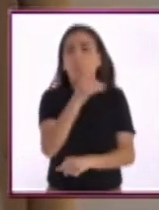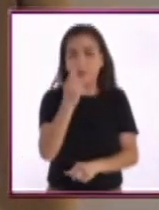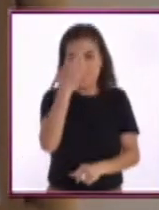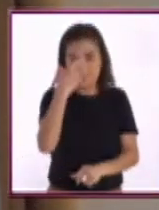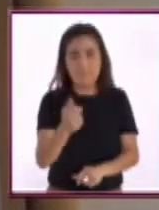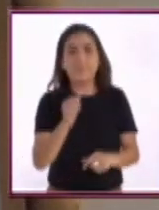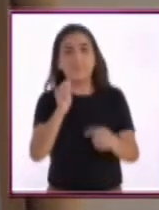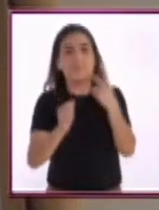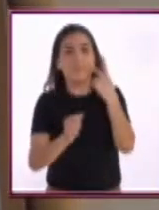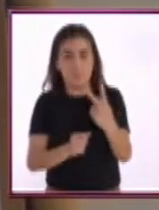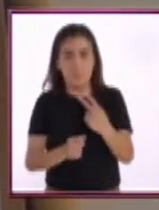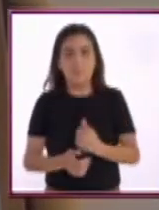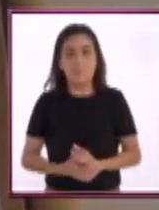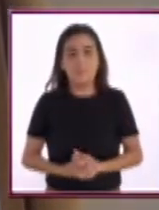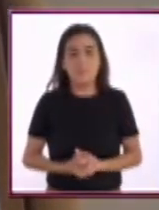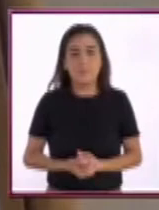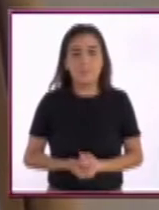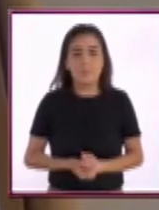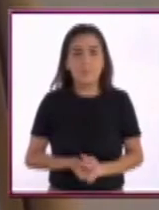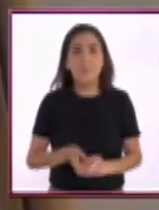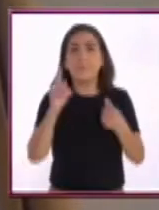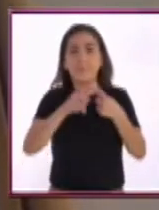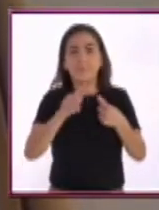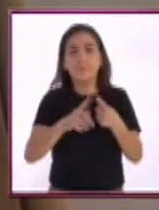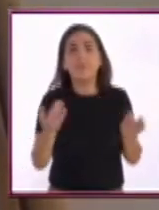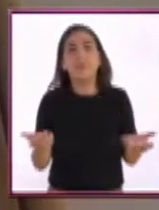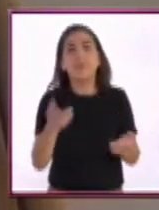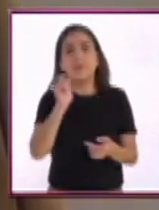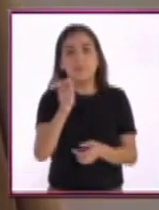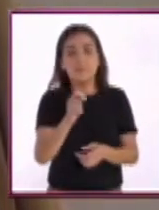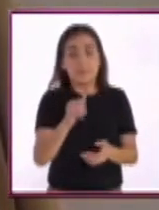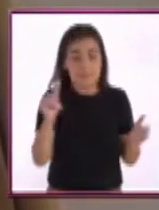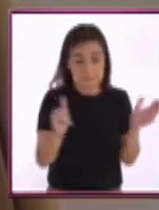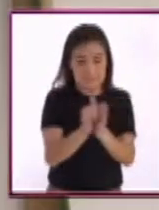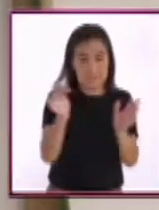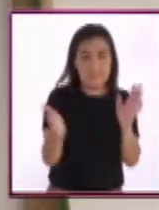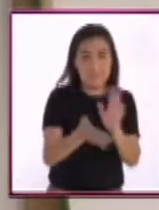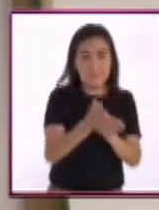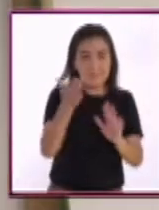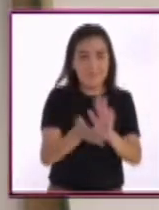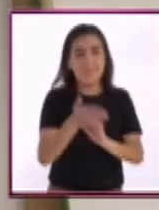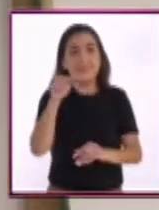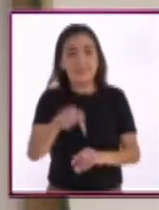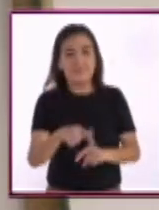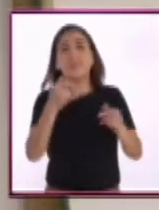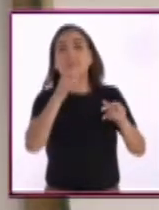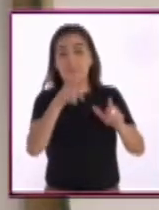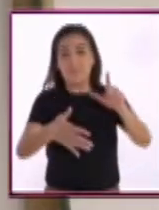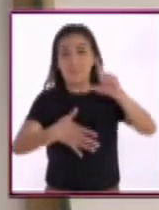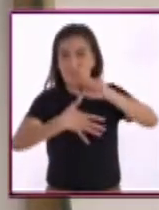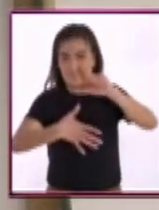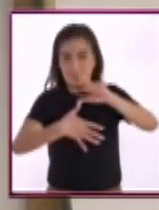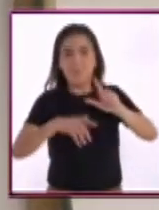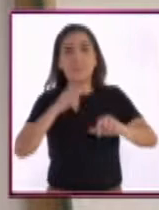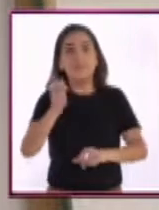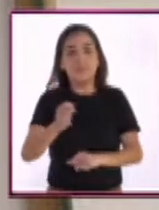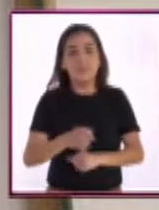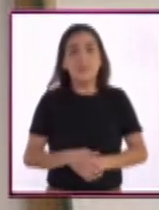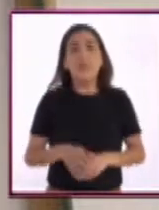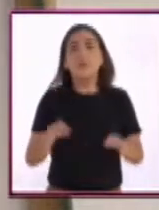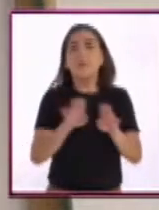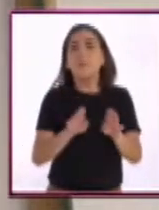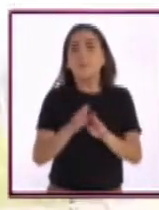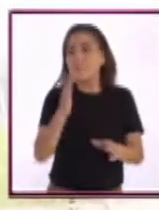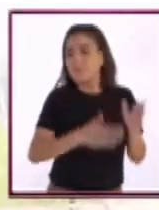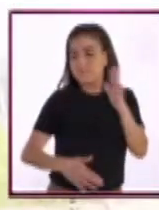por dos razones. Una de ellas es que culturalmente el cemento en México y en casi toda Latinoamérica